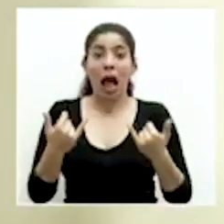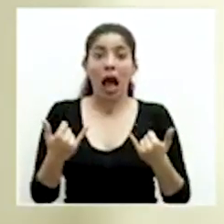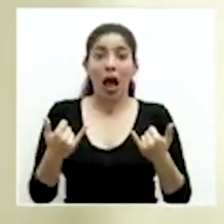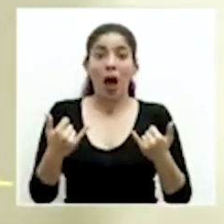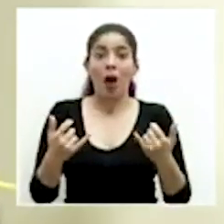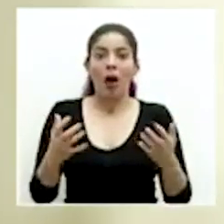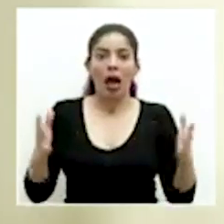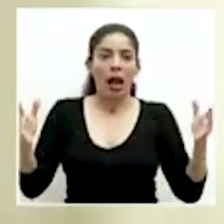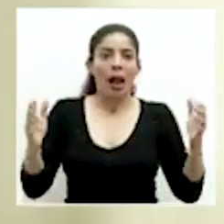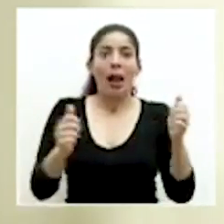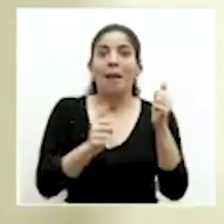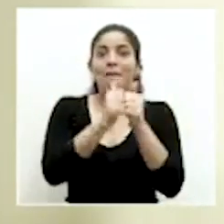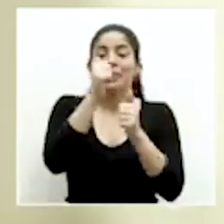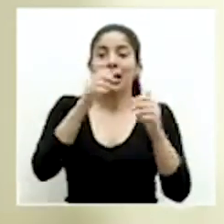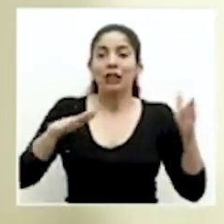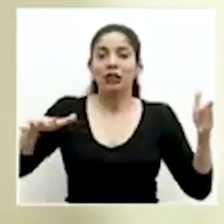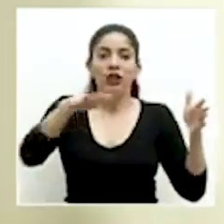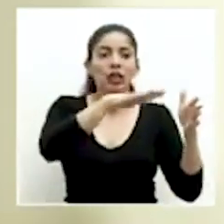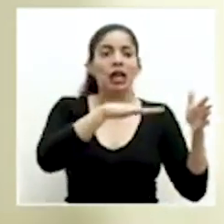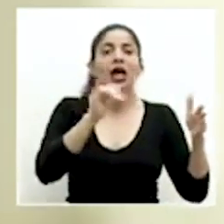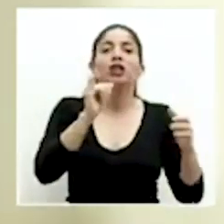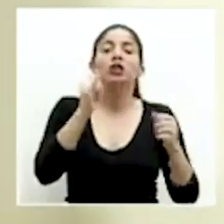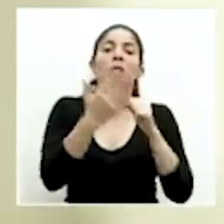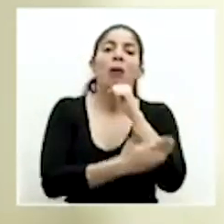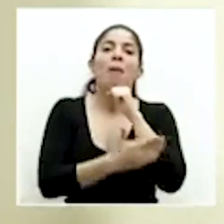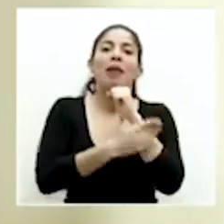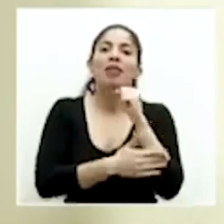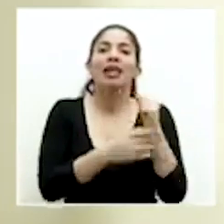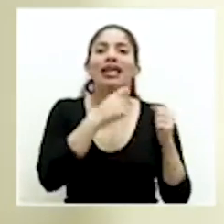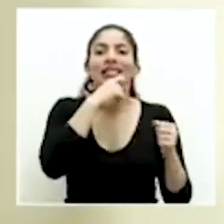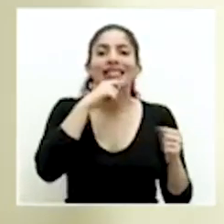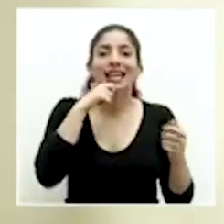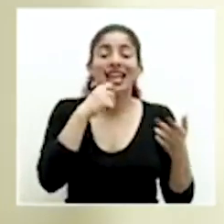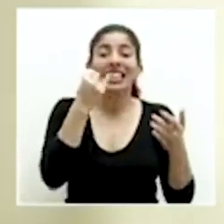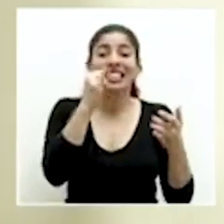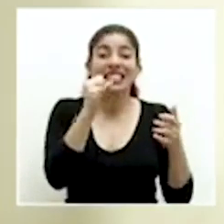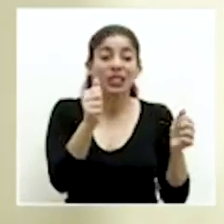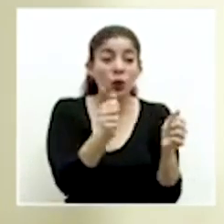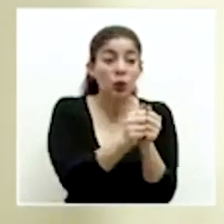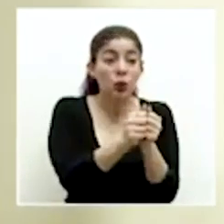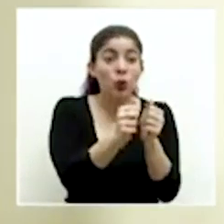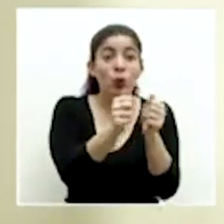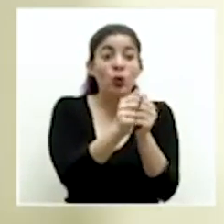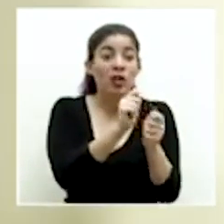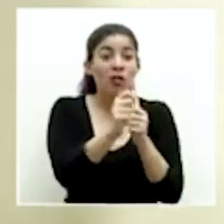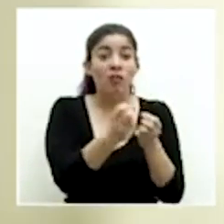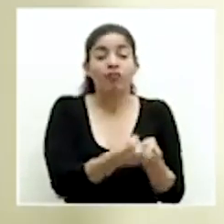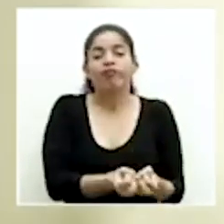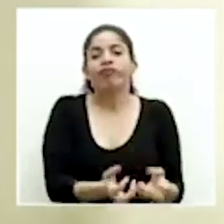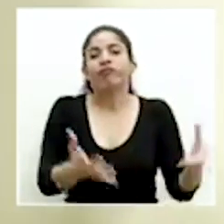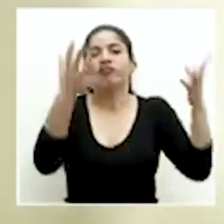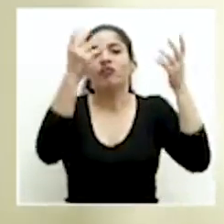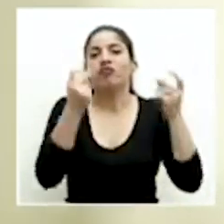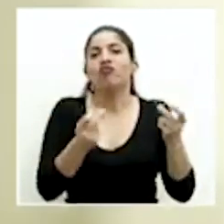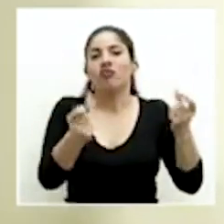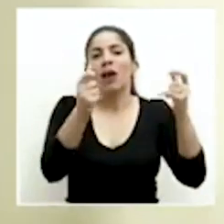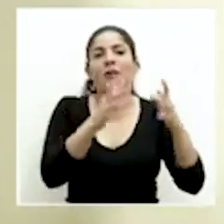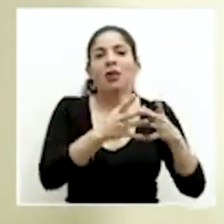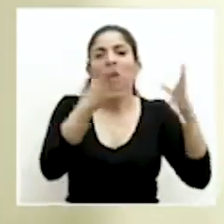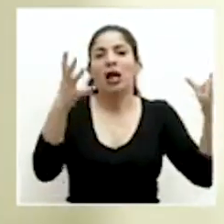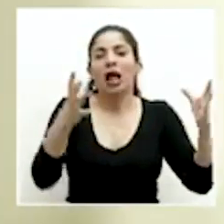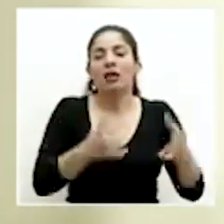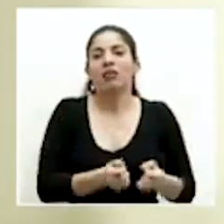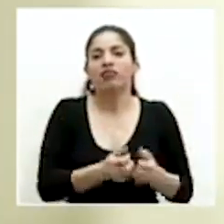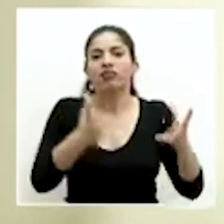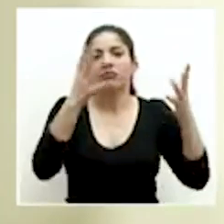tenemos la mayoría de la población se comporta como leños secos que si se están juntos y si se incendia eso rapidito se hace un incendio grande